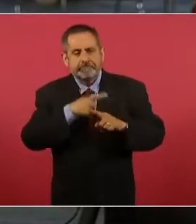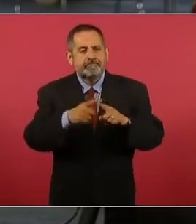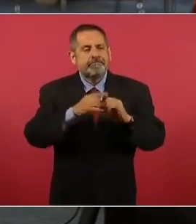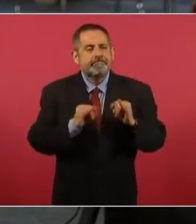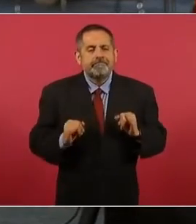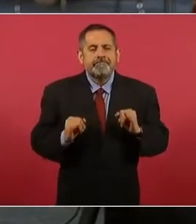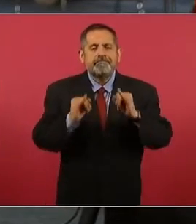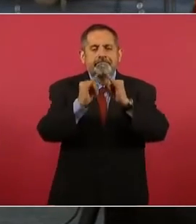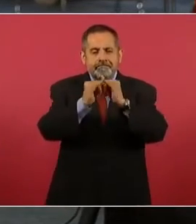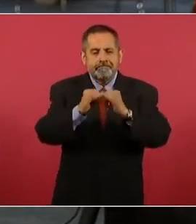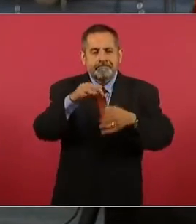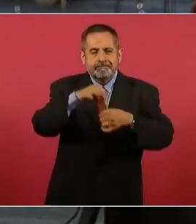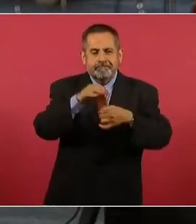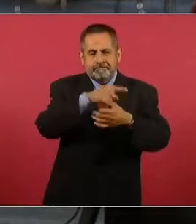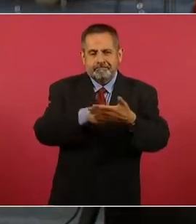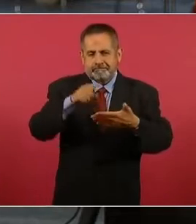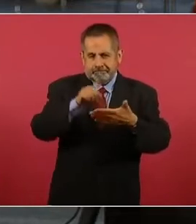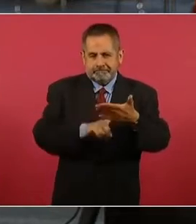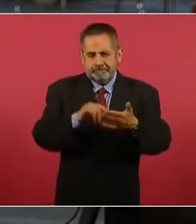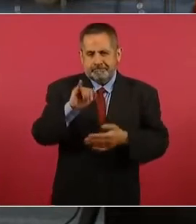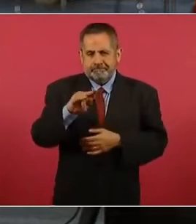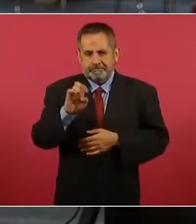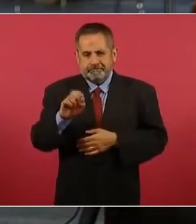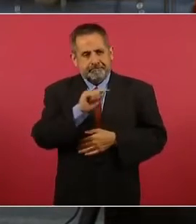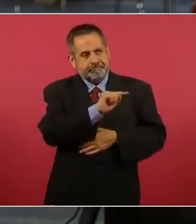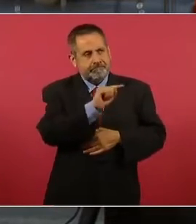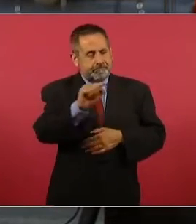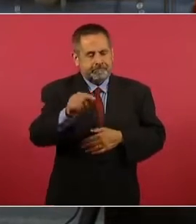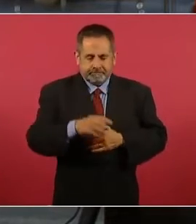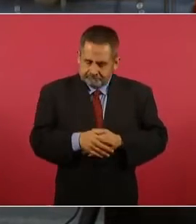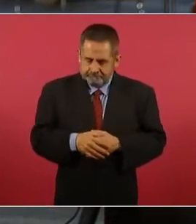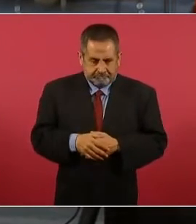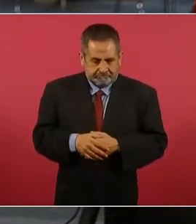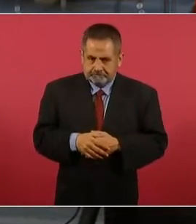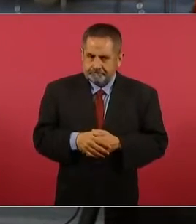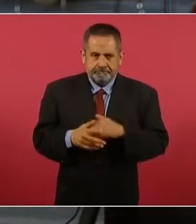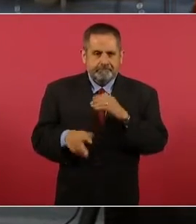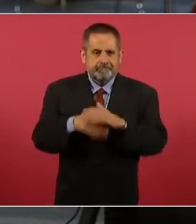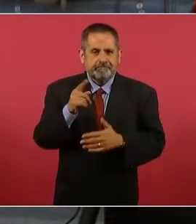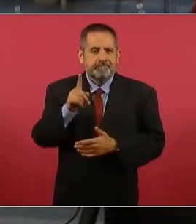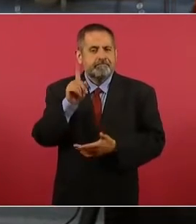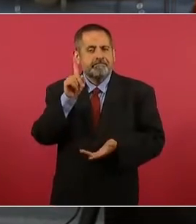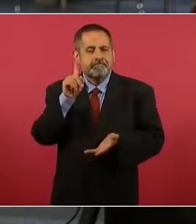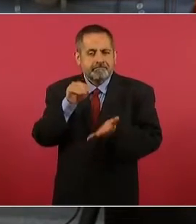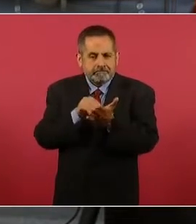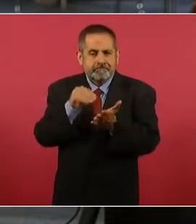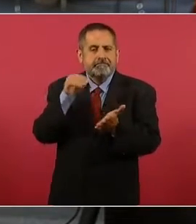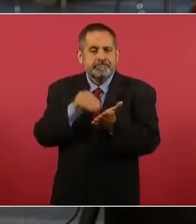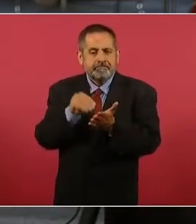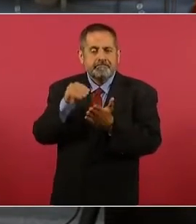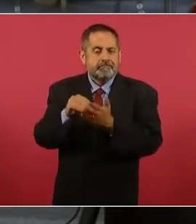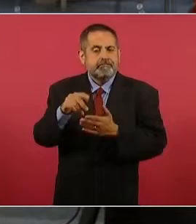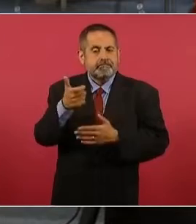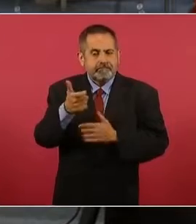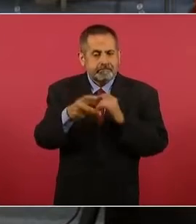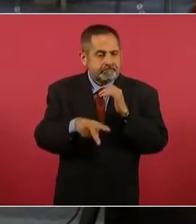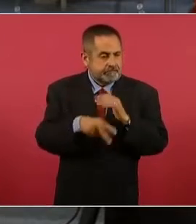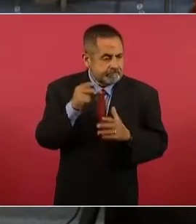tribunales electorales, resultando en un boquete de aproximadamente mil millones de pesos